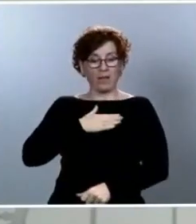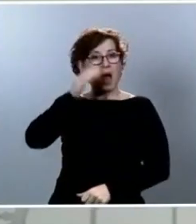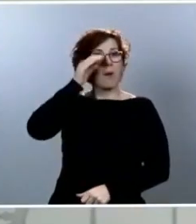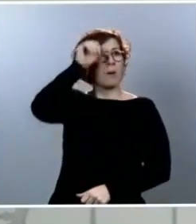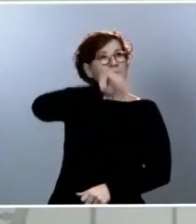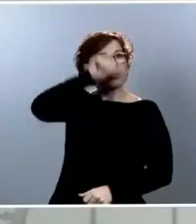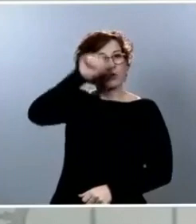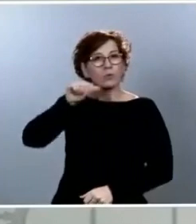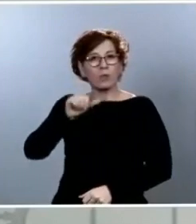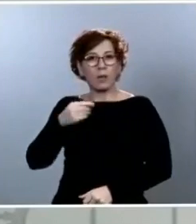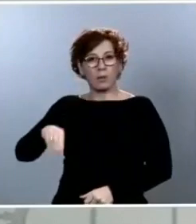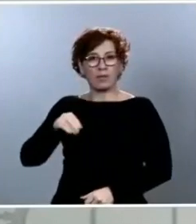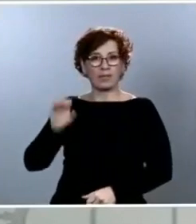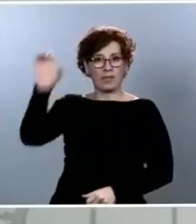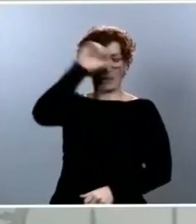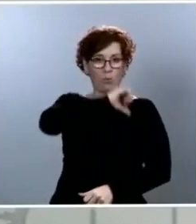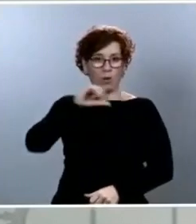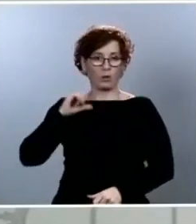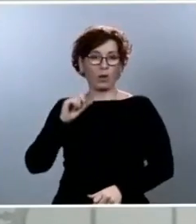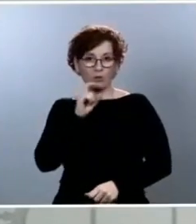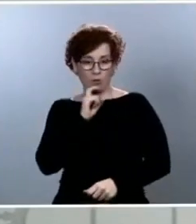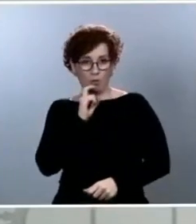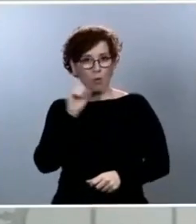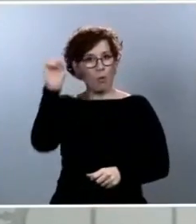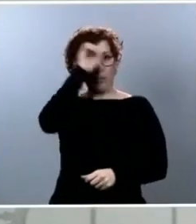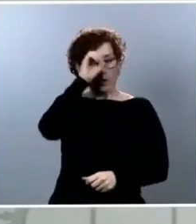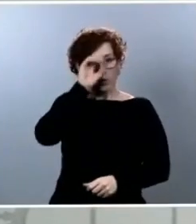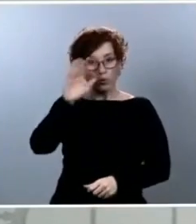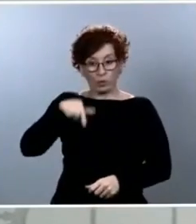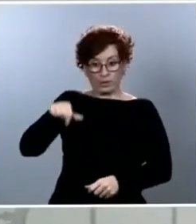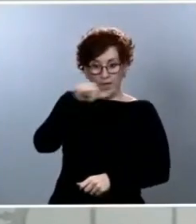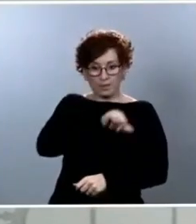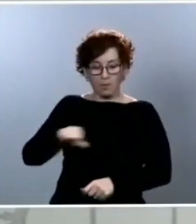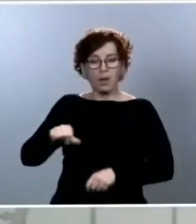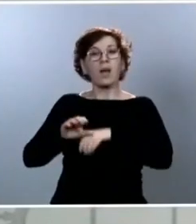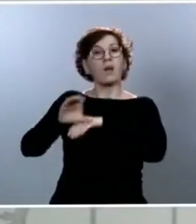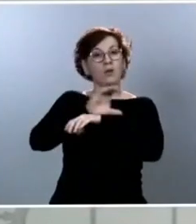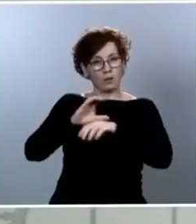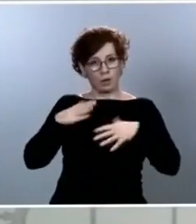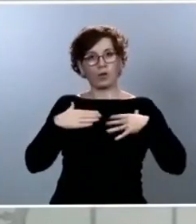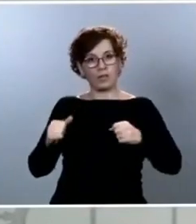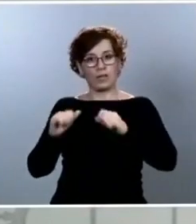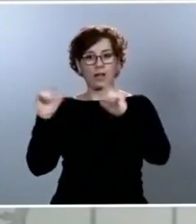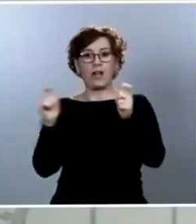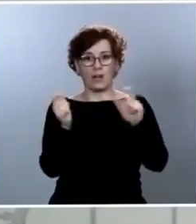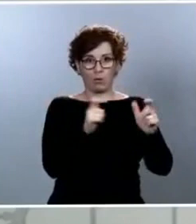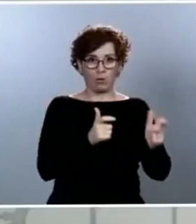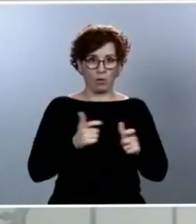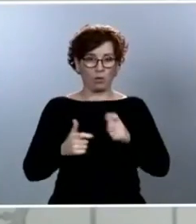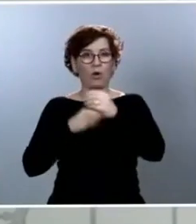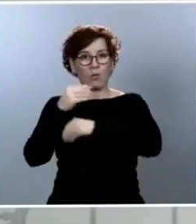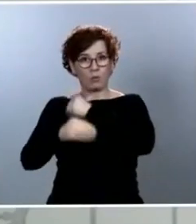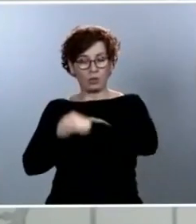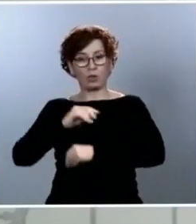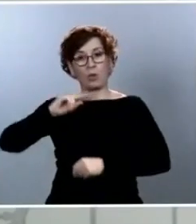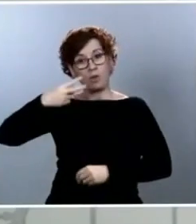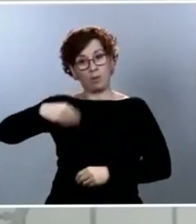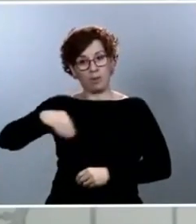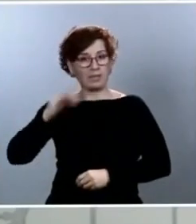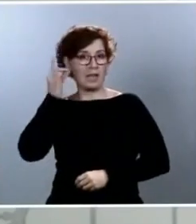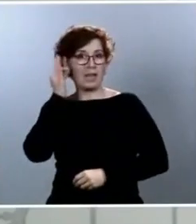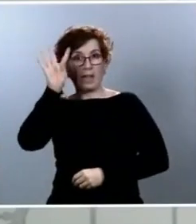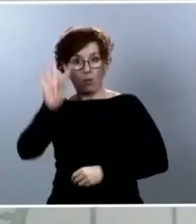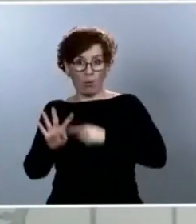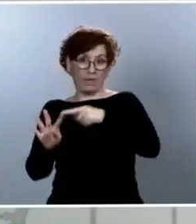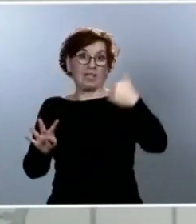con los consejeros de Sanidad, en este caso el Ministerio de Sanidad y también la vicepresidenta cuarta, que es la encargada de ejecutar este plan de transición hacia esa nueva